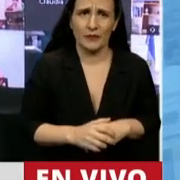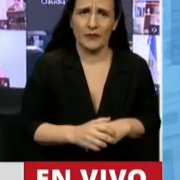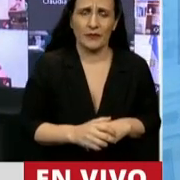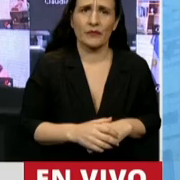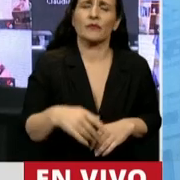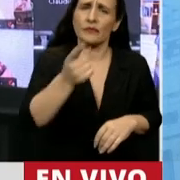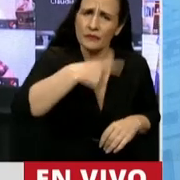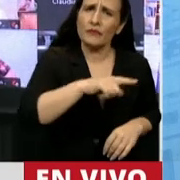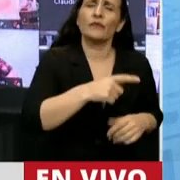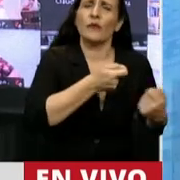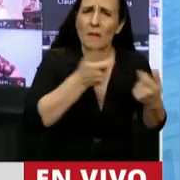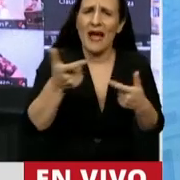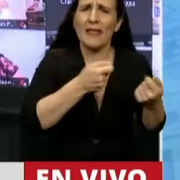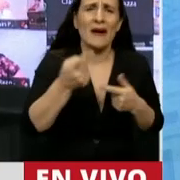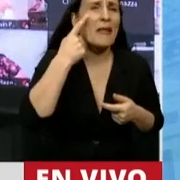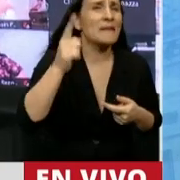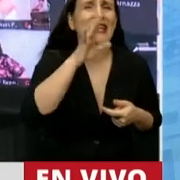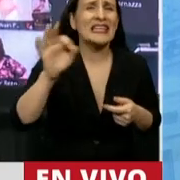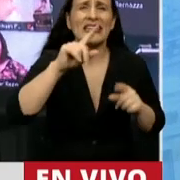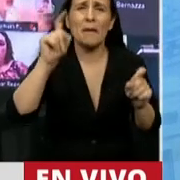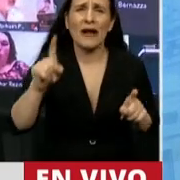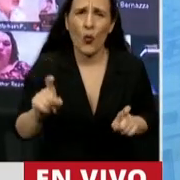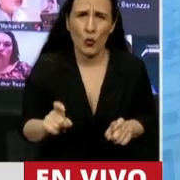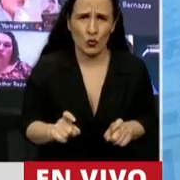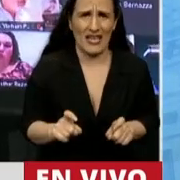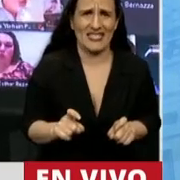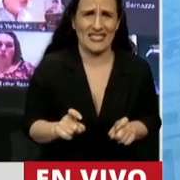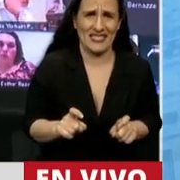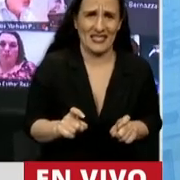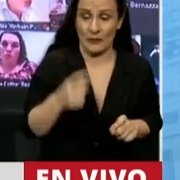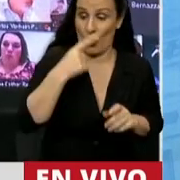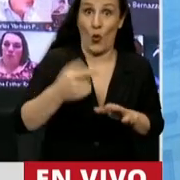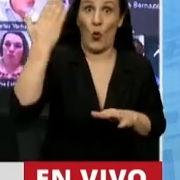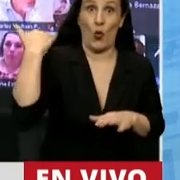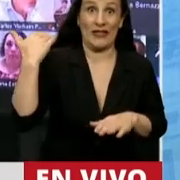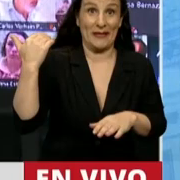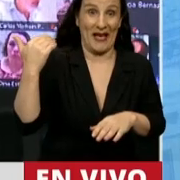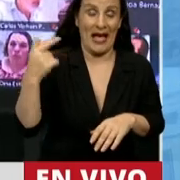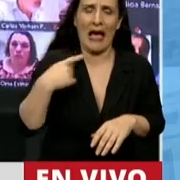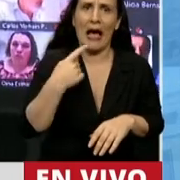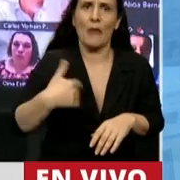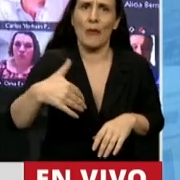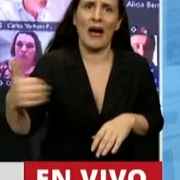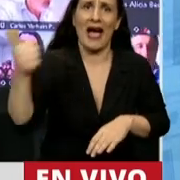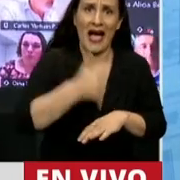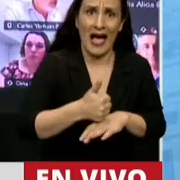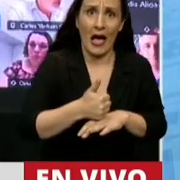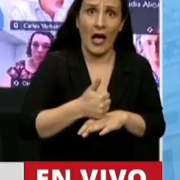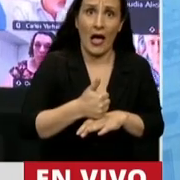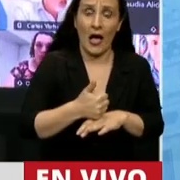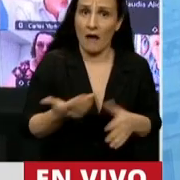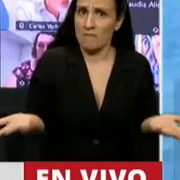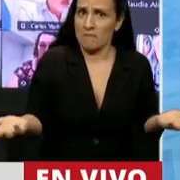enviar más de 1.500 preguntas en la última vez que dijeron que iba a venir y sin embargo,